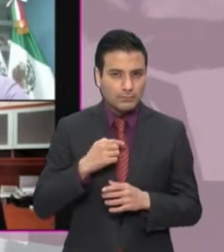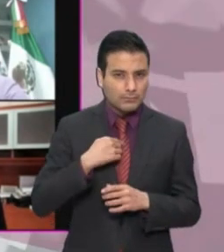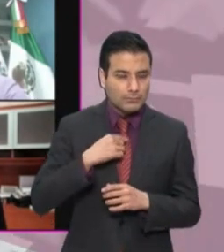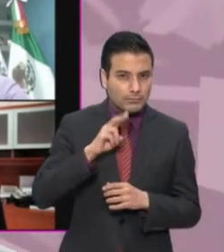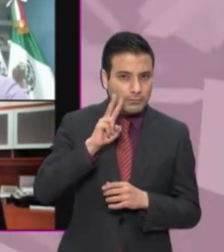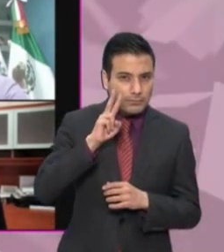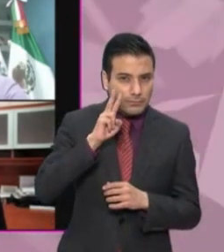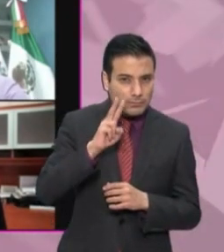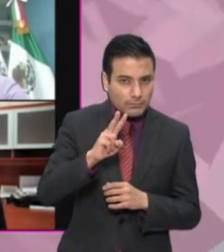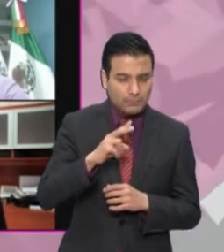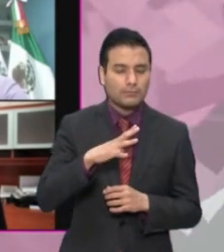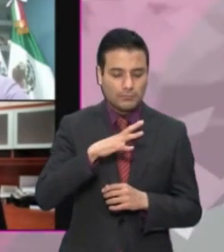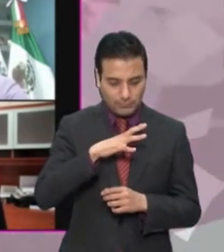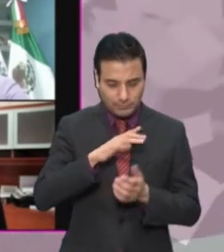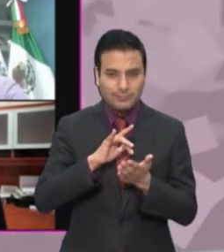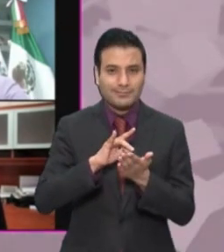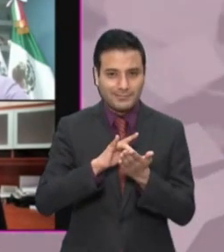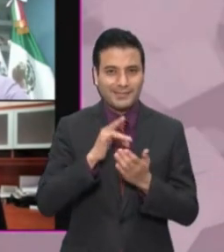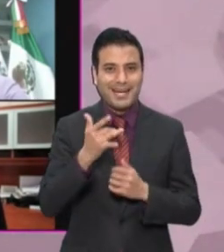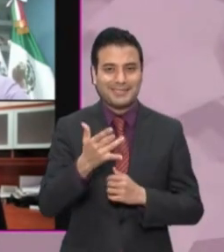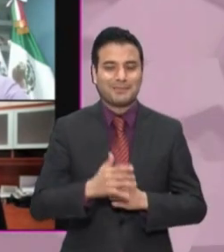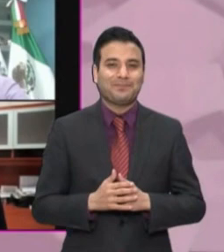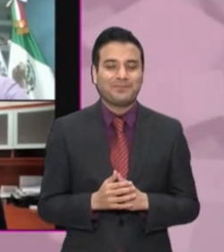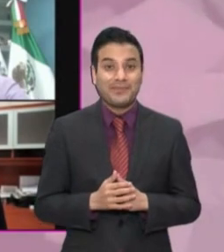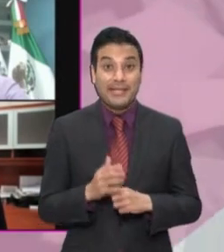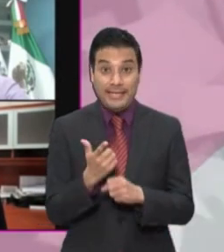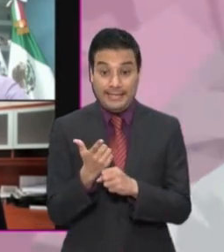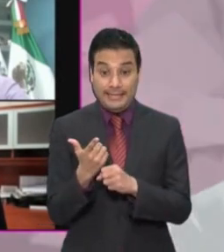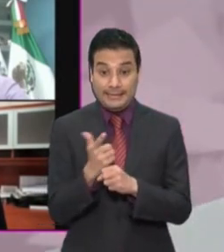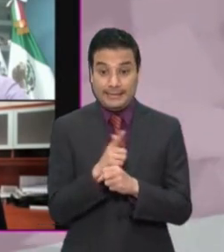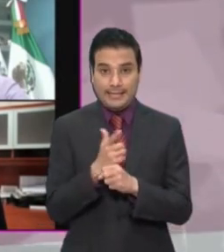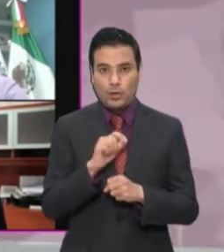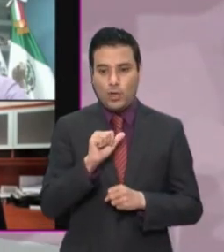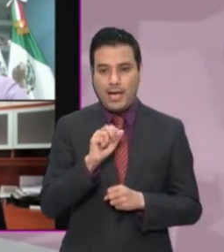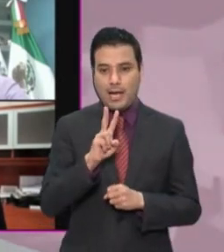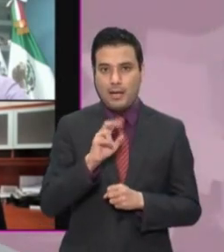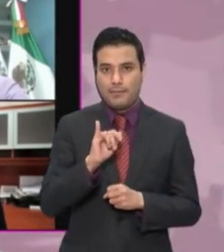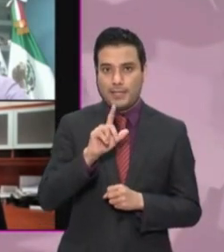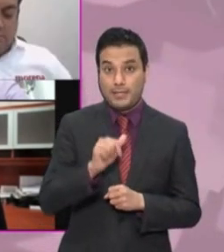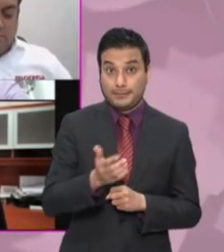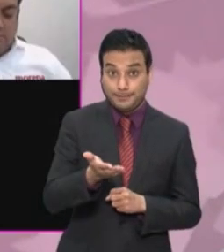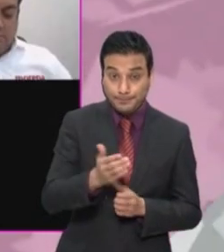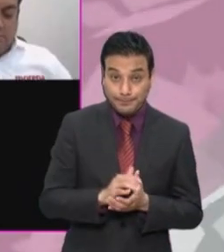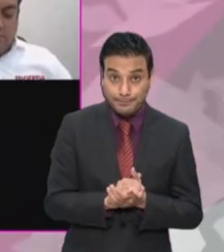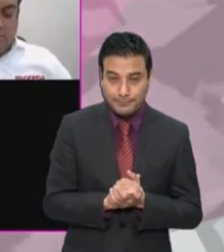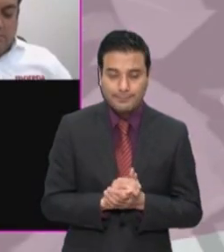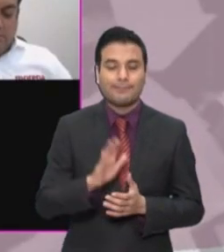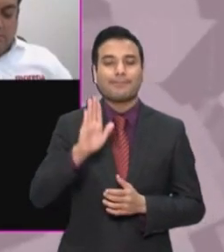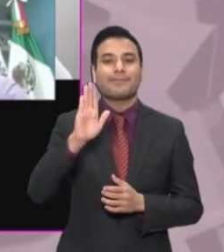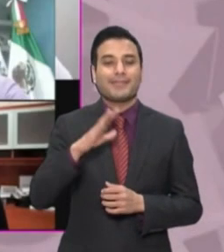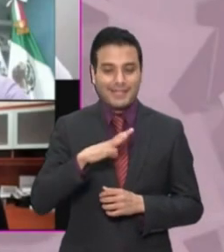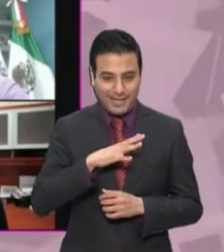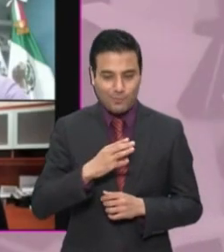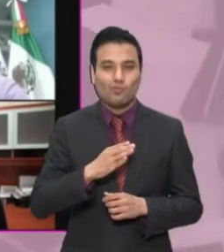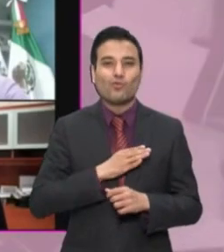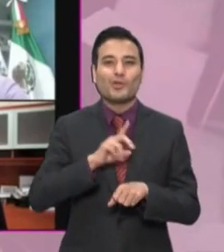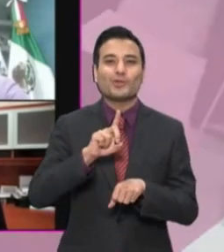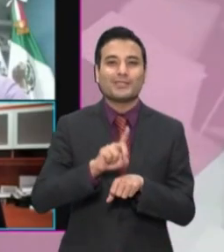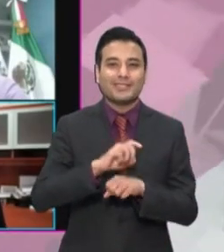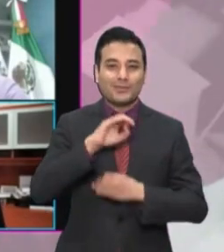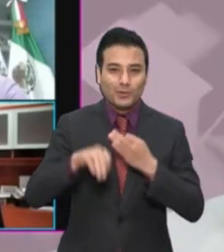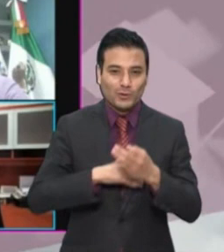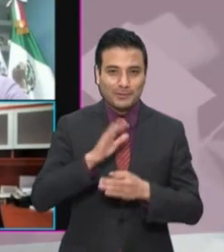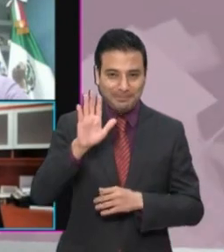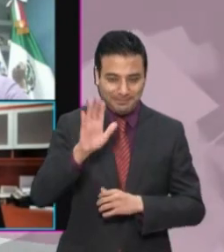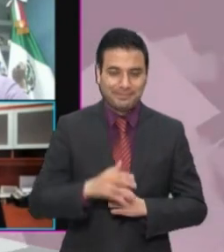pesos con 28 centavos. Durante la plenaria, la discusión se extendió por poco más de dos horas, donde